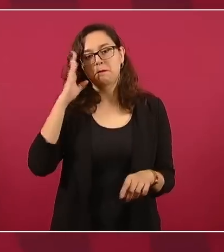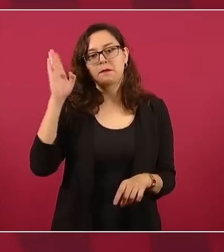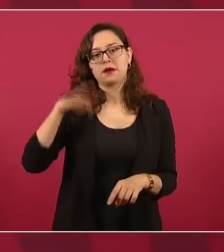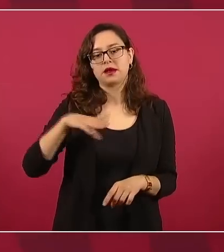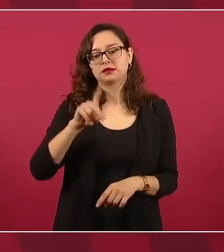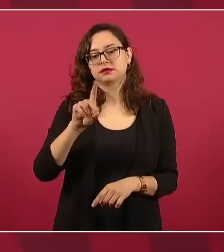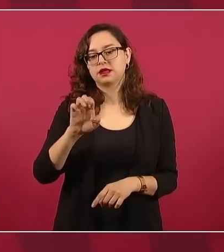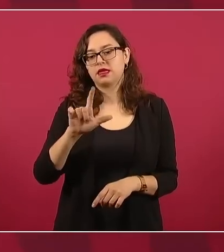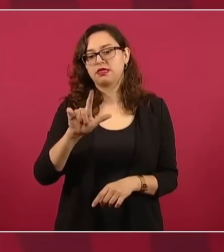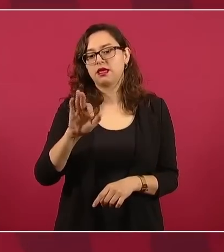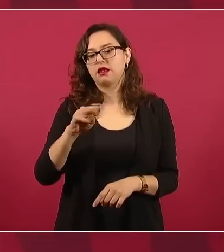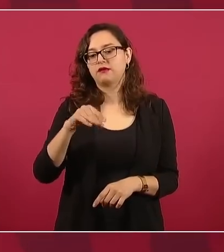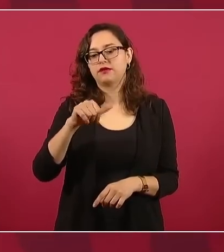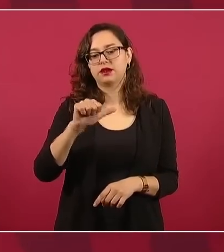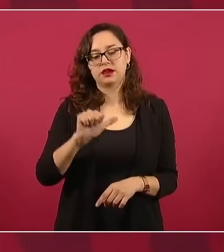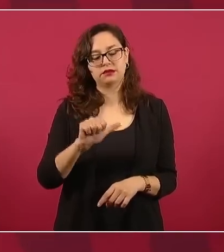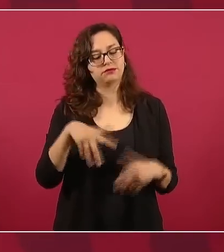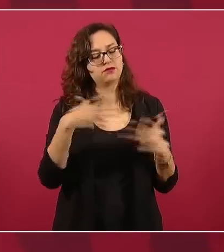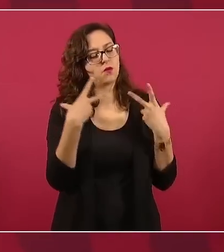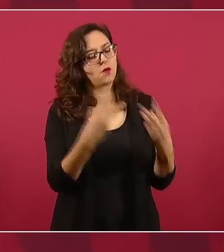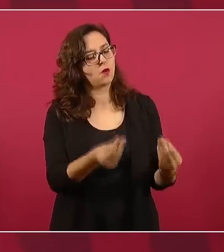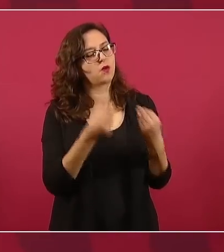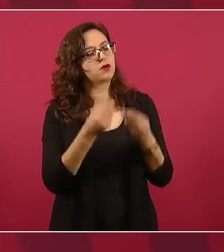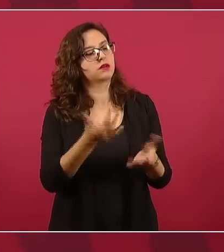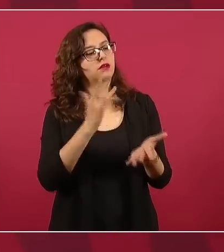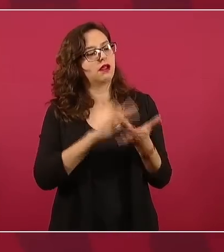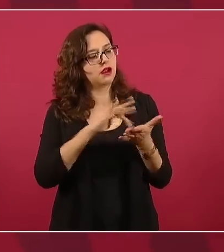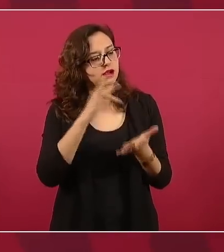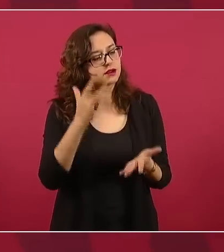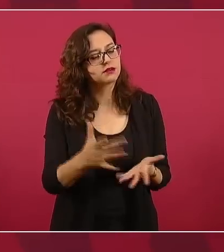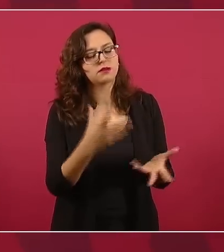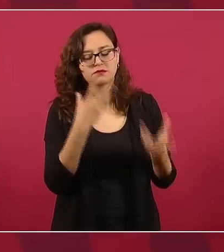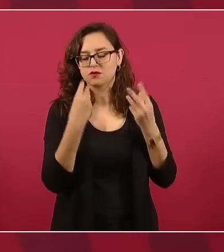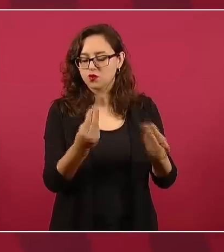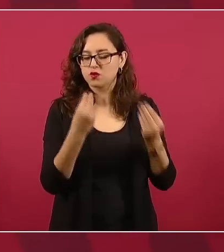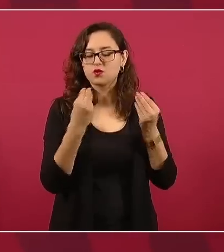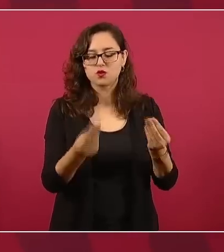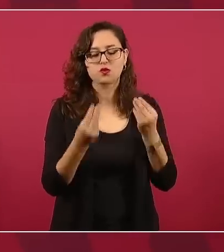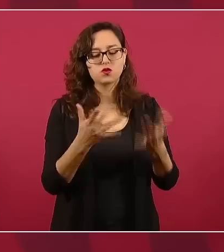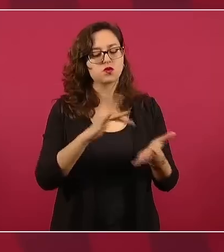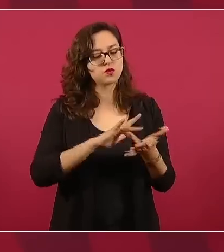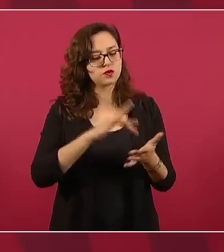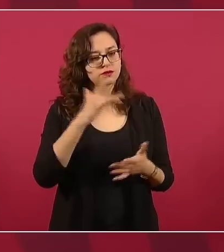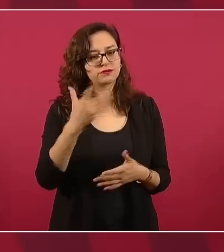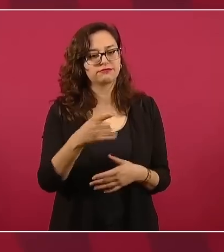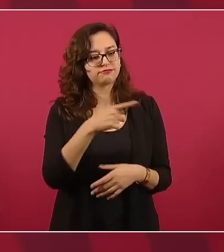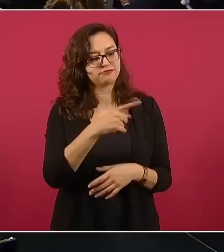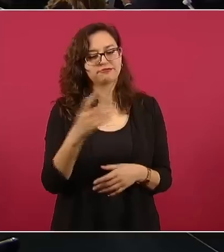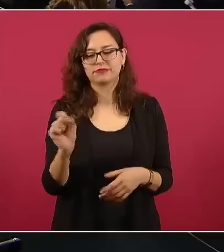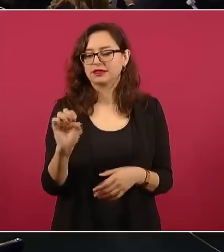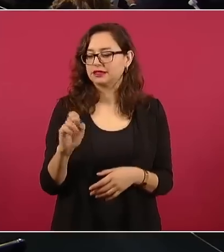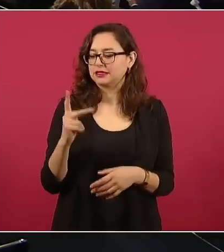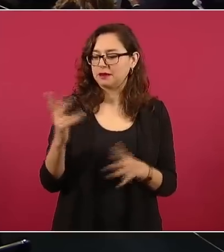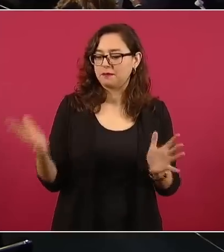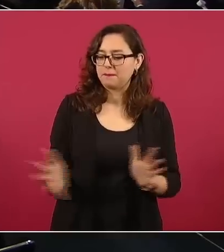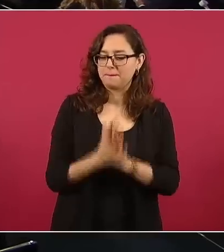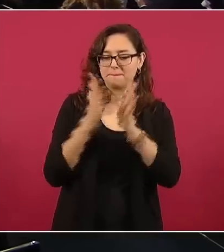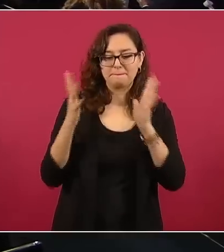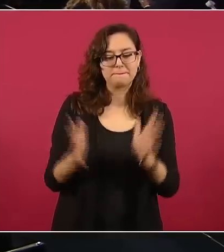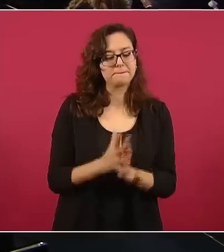por su participación. La queremos mucho, maestra,